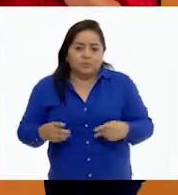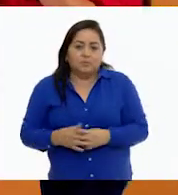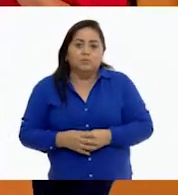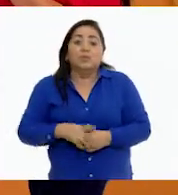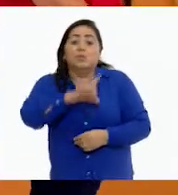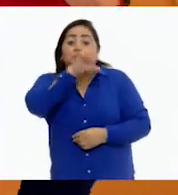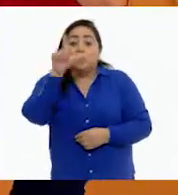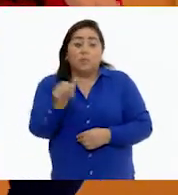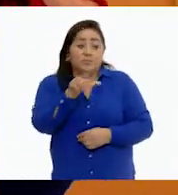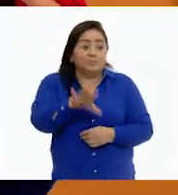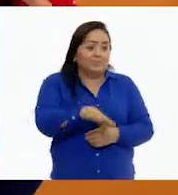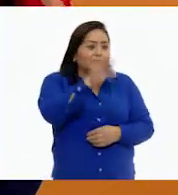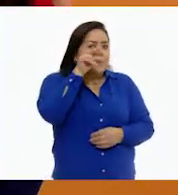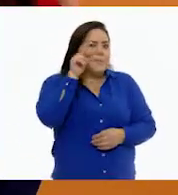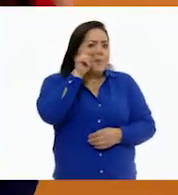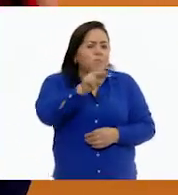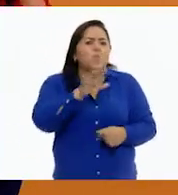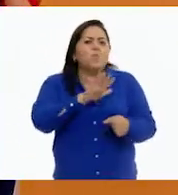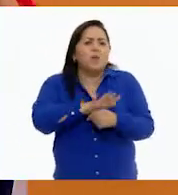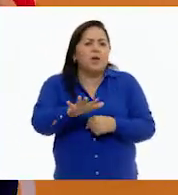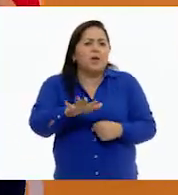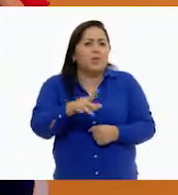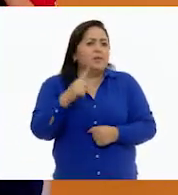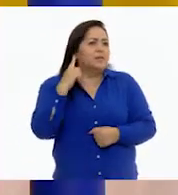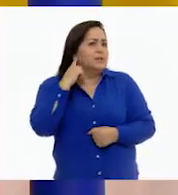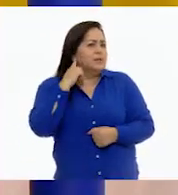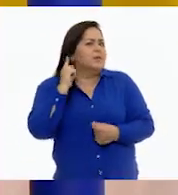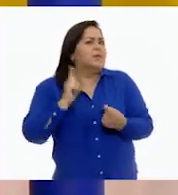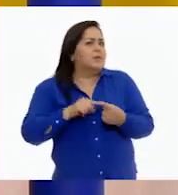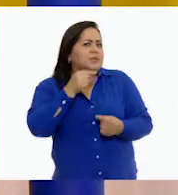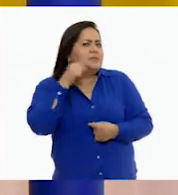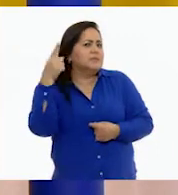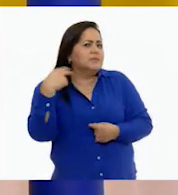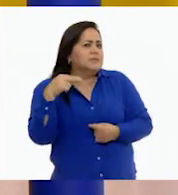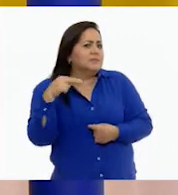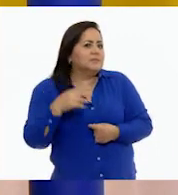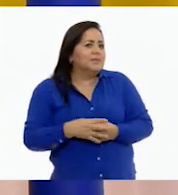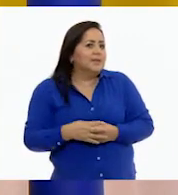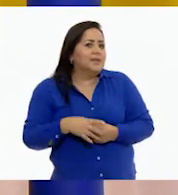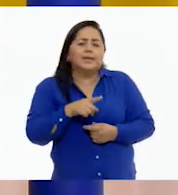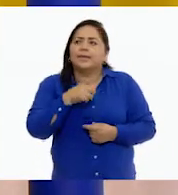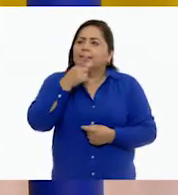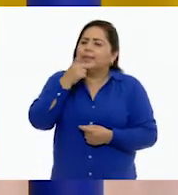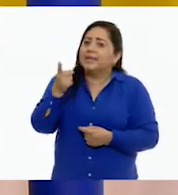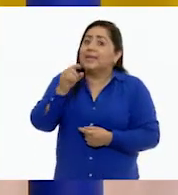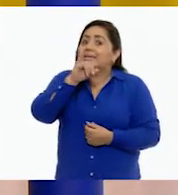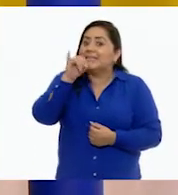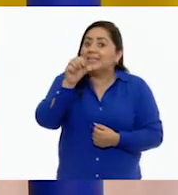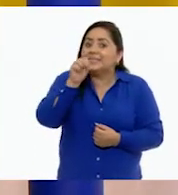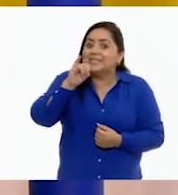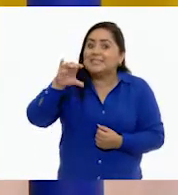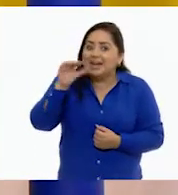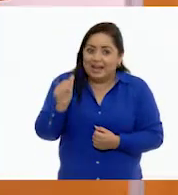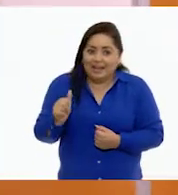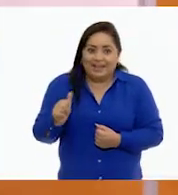Que después de elegir vimos el caso de... ¿Escuchaste de quién? Sí. El caso de... Jessica.